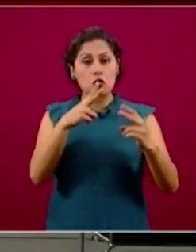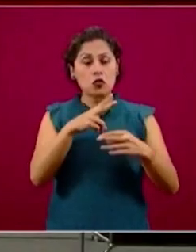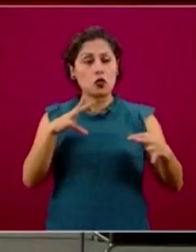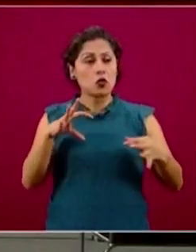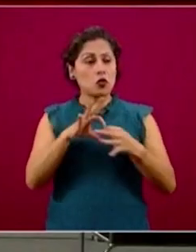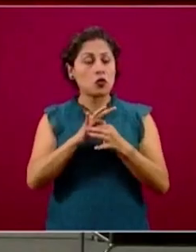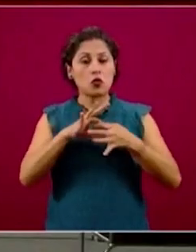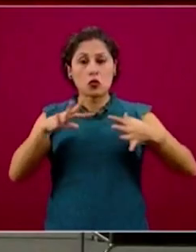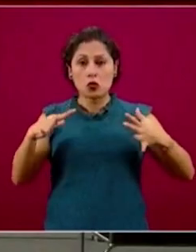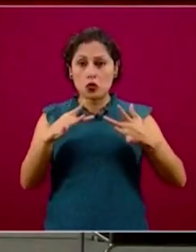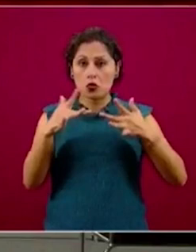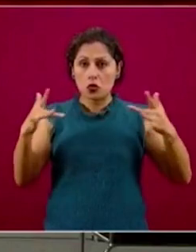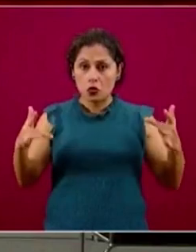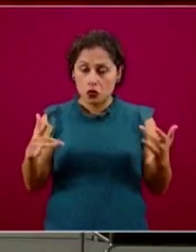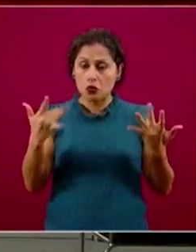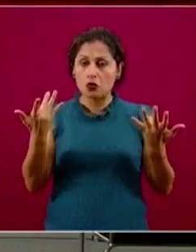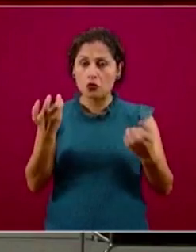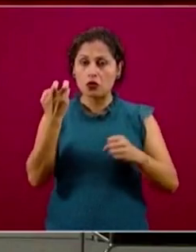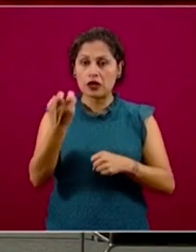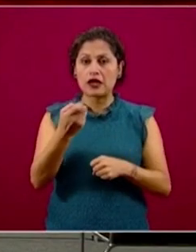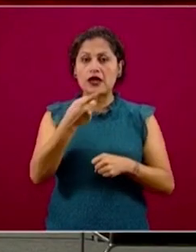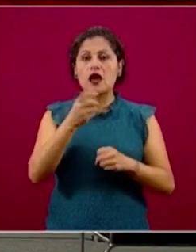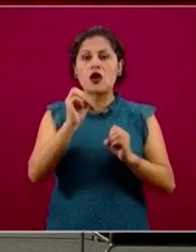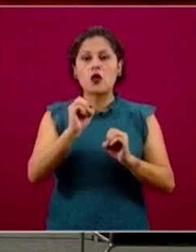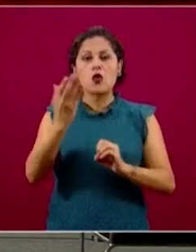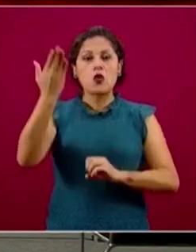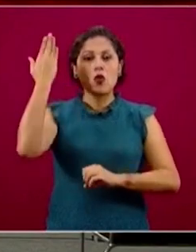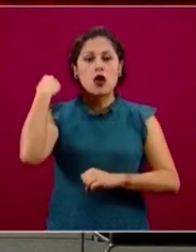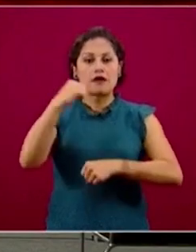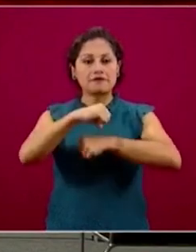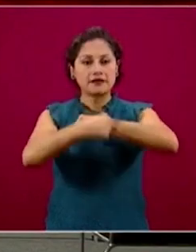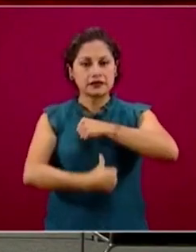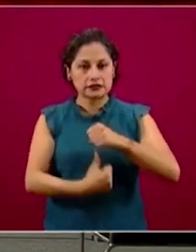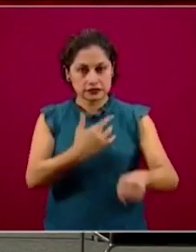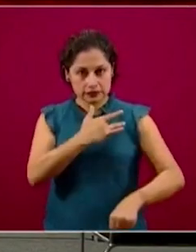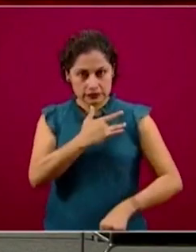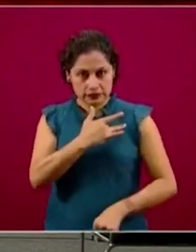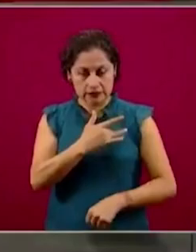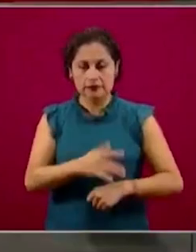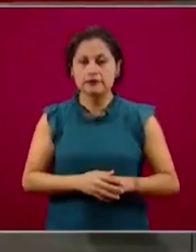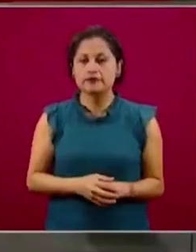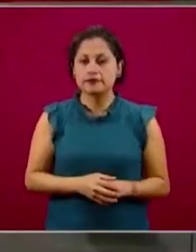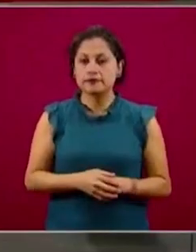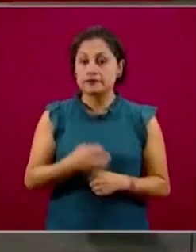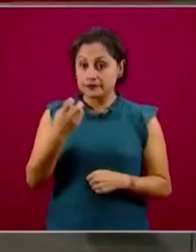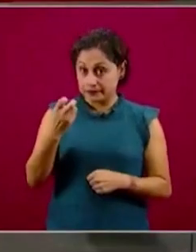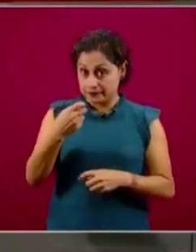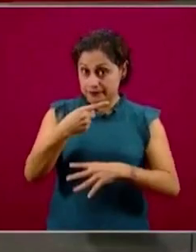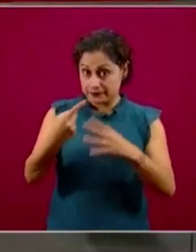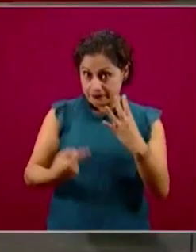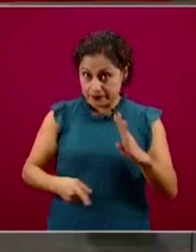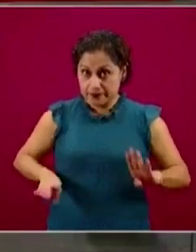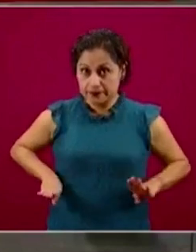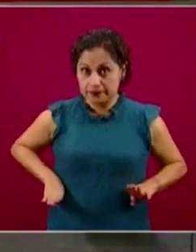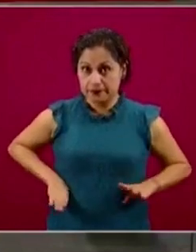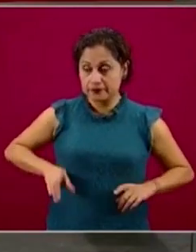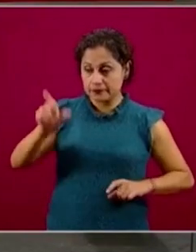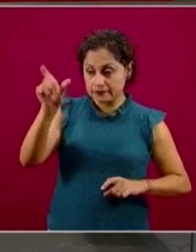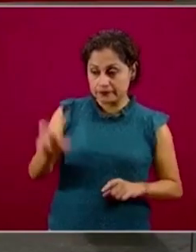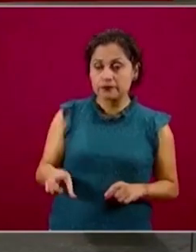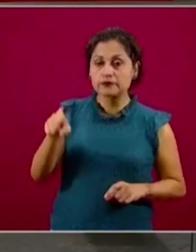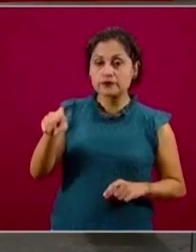de las válvulas cardíacas, reemplazo de válvulas cardíacas. También personas que tengan